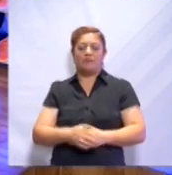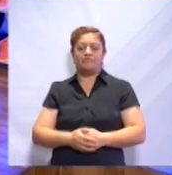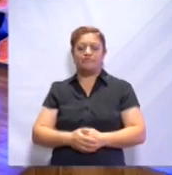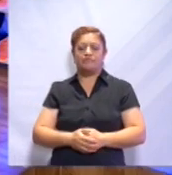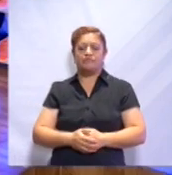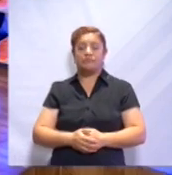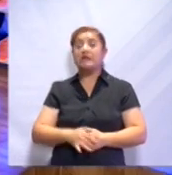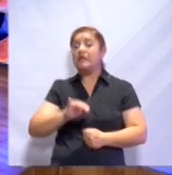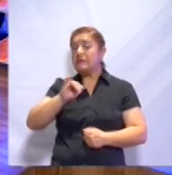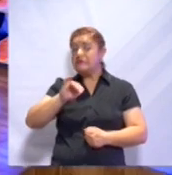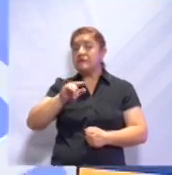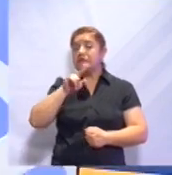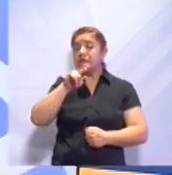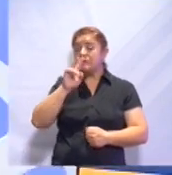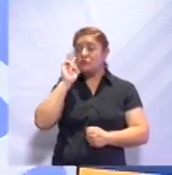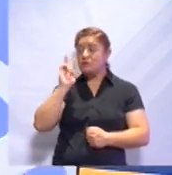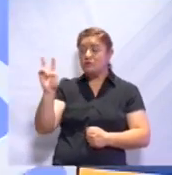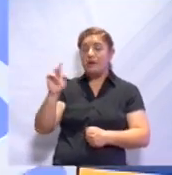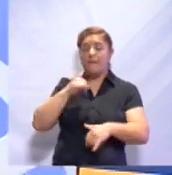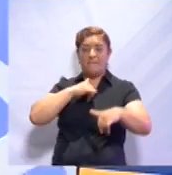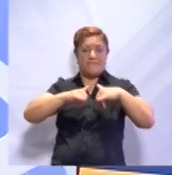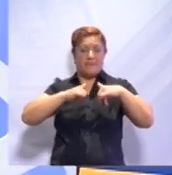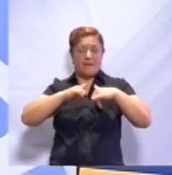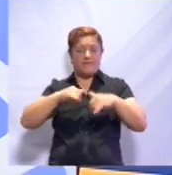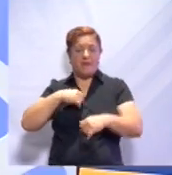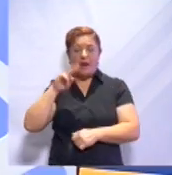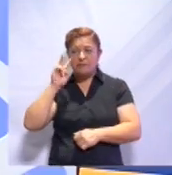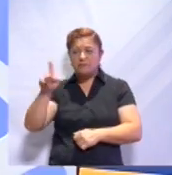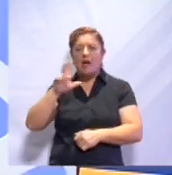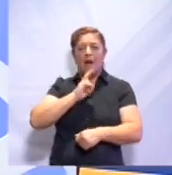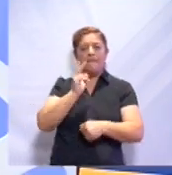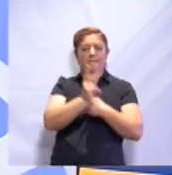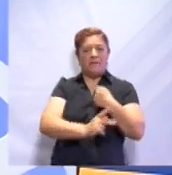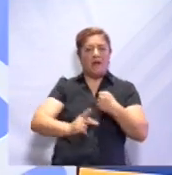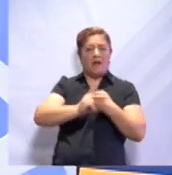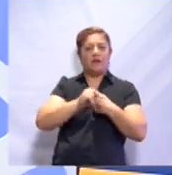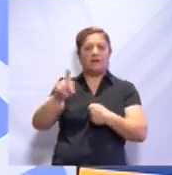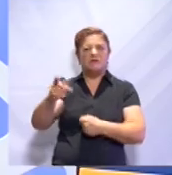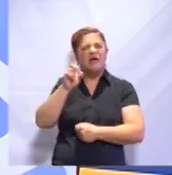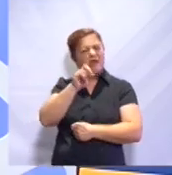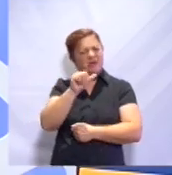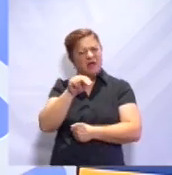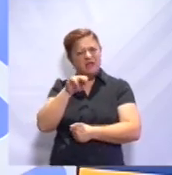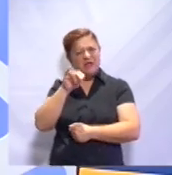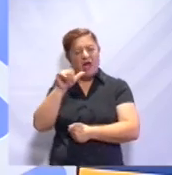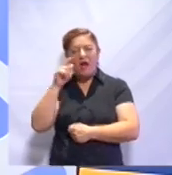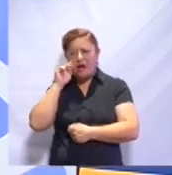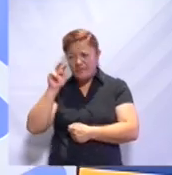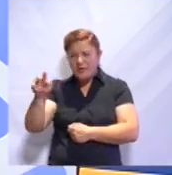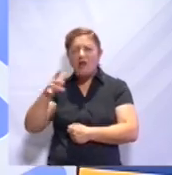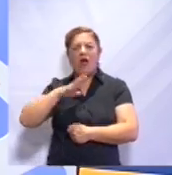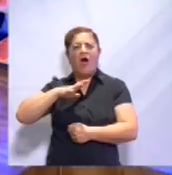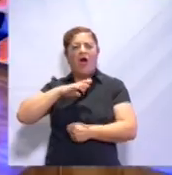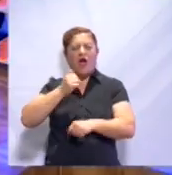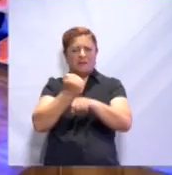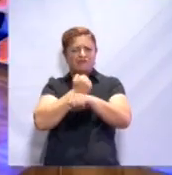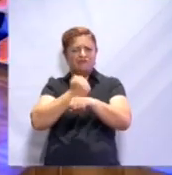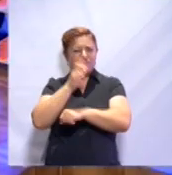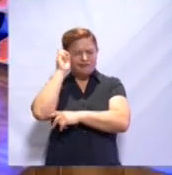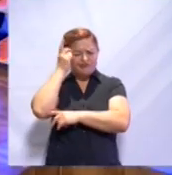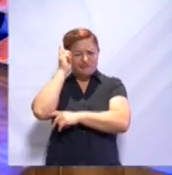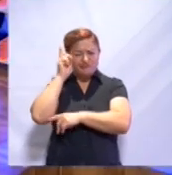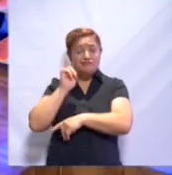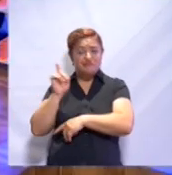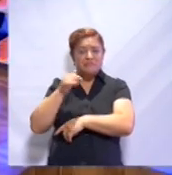observar en este mapa vimos el país que nos mencionaba Dani en su llamada. ¿Vieron a la botita que es Italia? Es